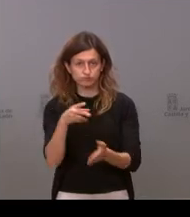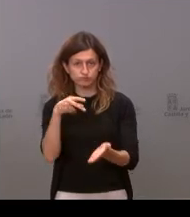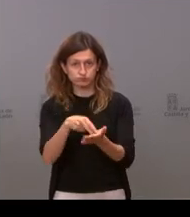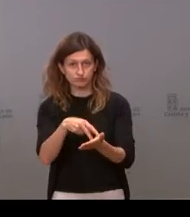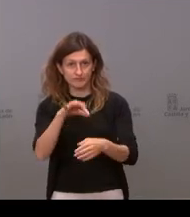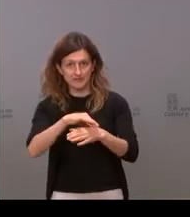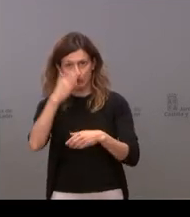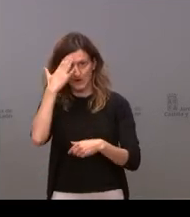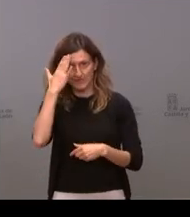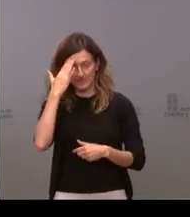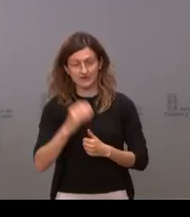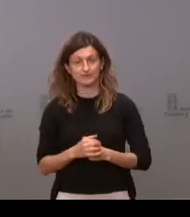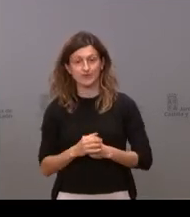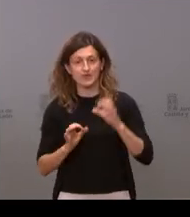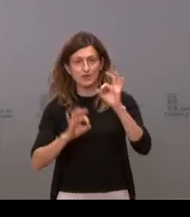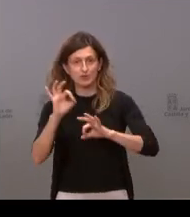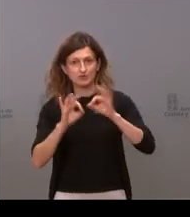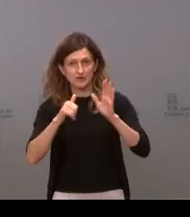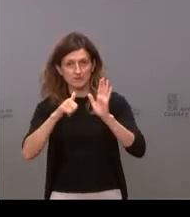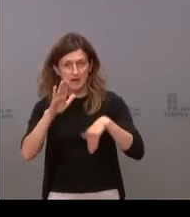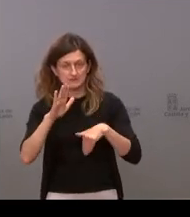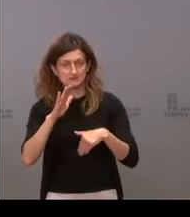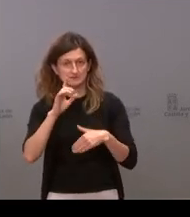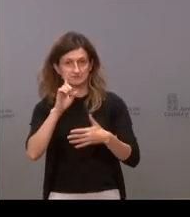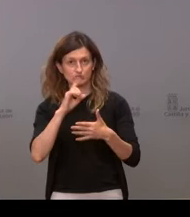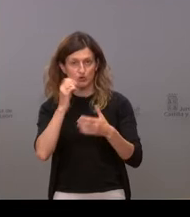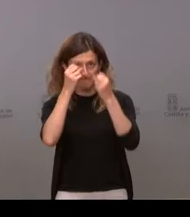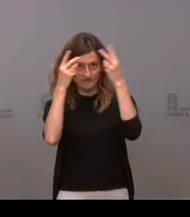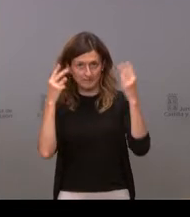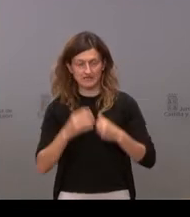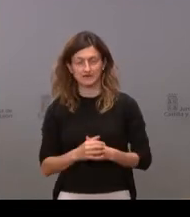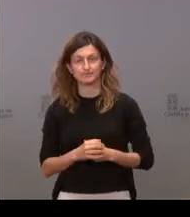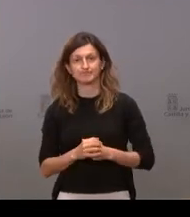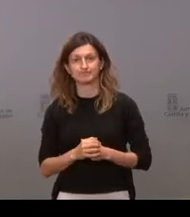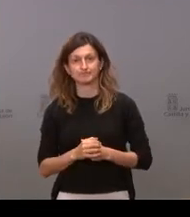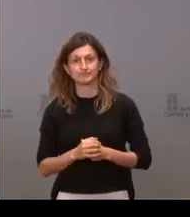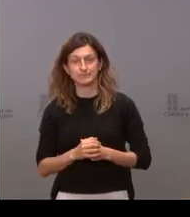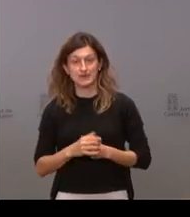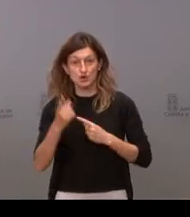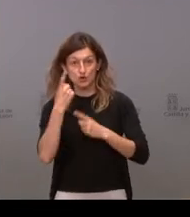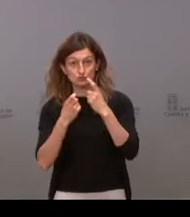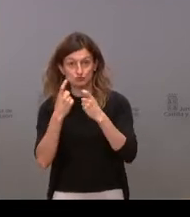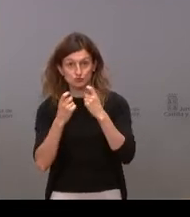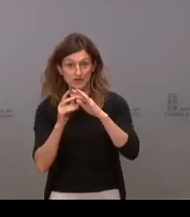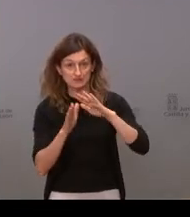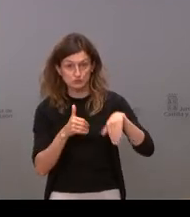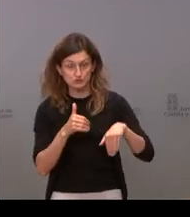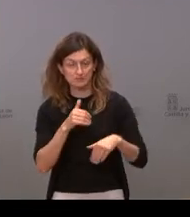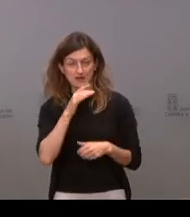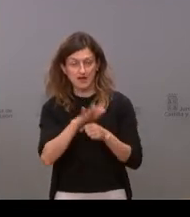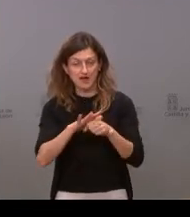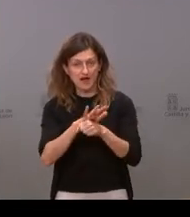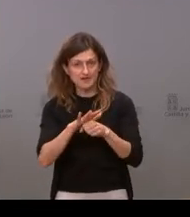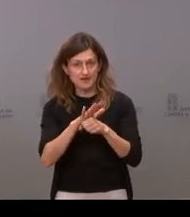de familia y con porcentajes mucho mayores en las consultas de enfermería. En estas últimas consultas, de hecho, varias áreas